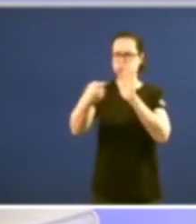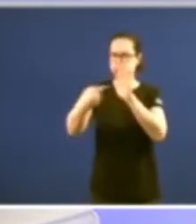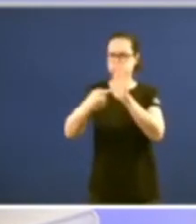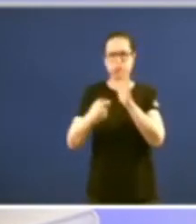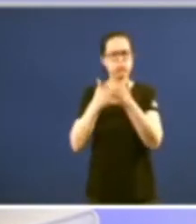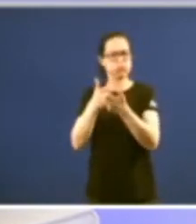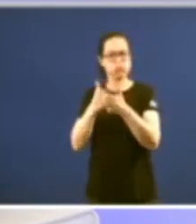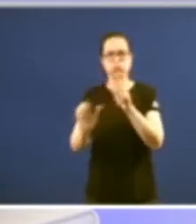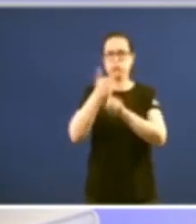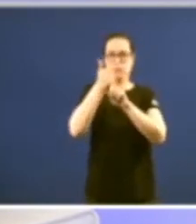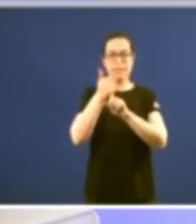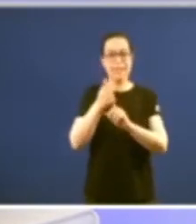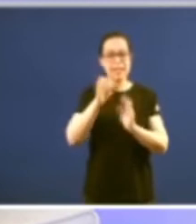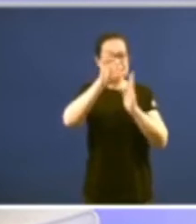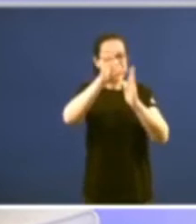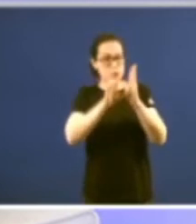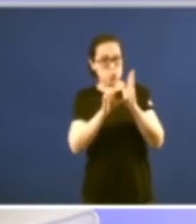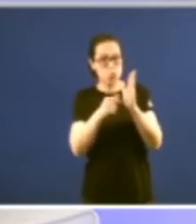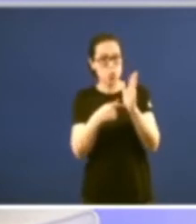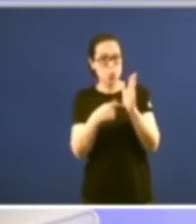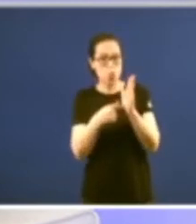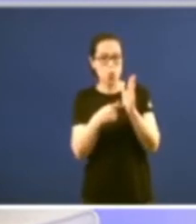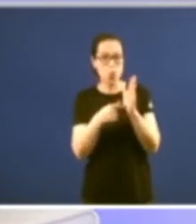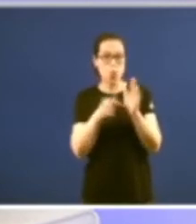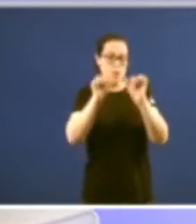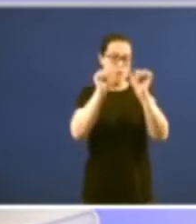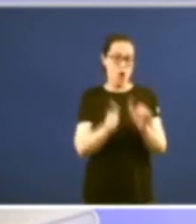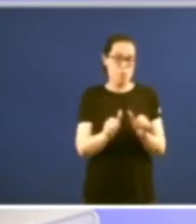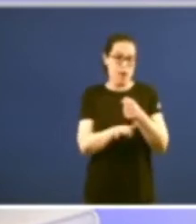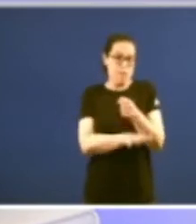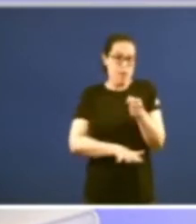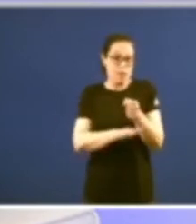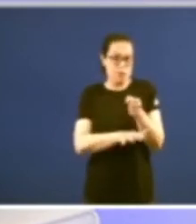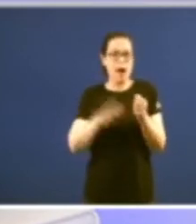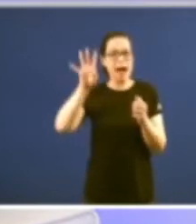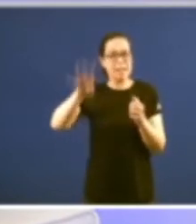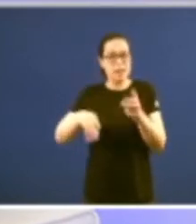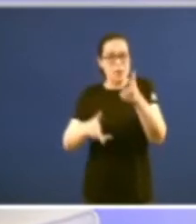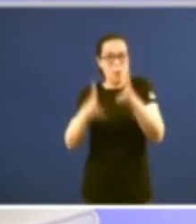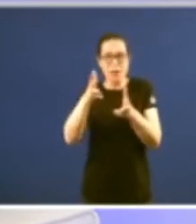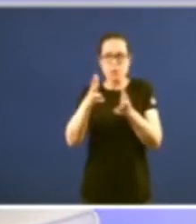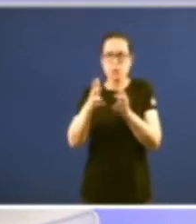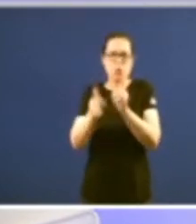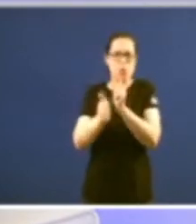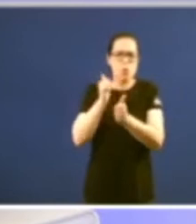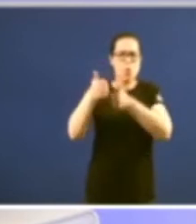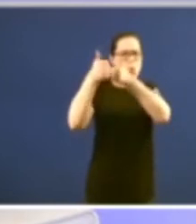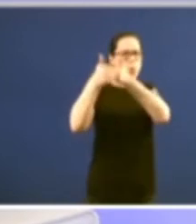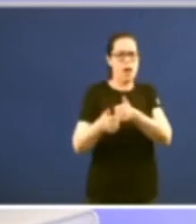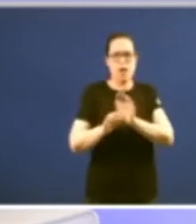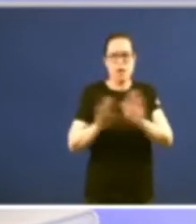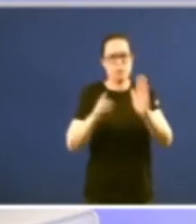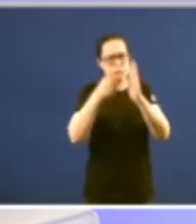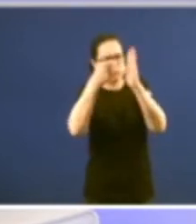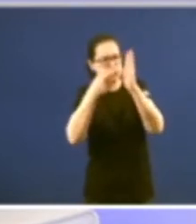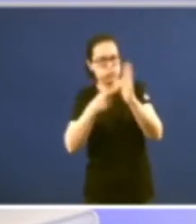acaba sendo prácticamente idéntico no esencial o Estatuto Catalán e o Estatuto Vasco é dicir o Estatuto de Autonomía e o